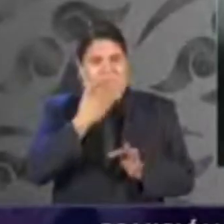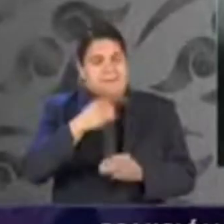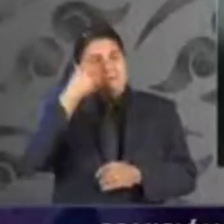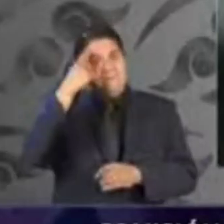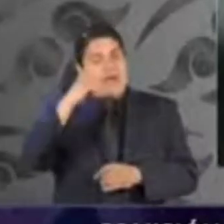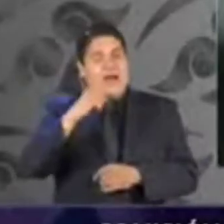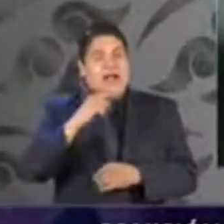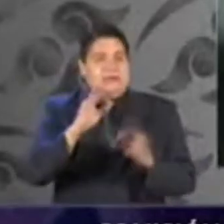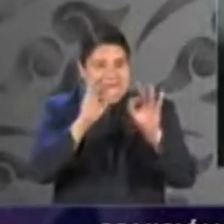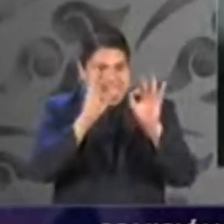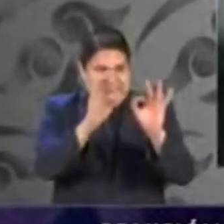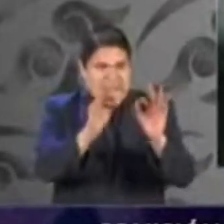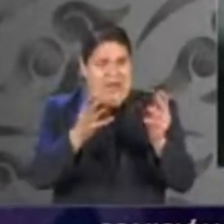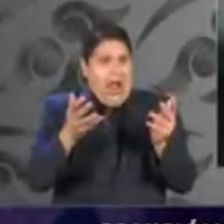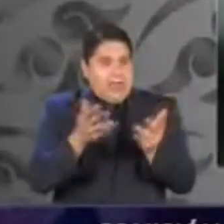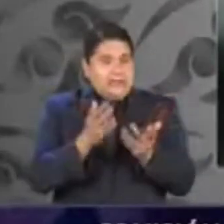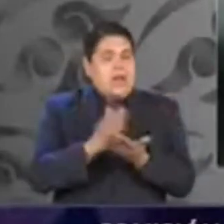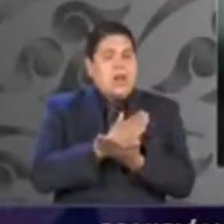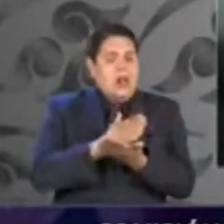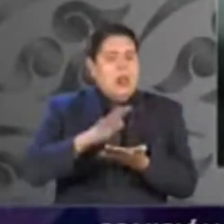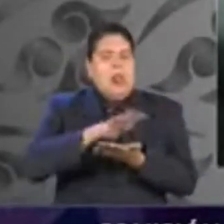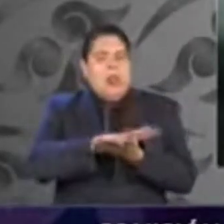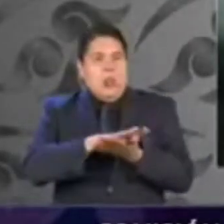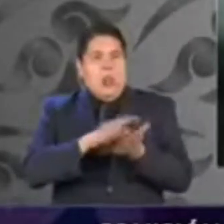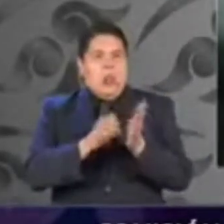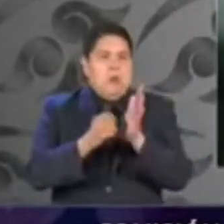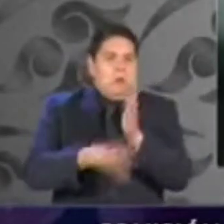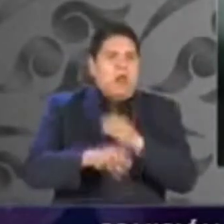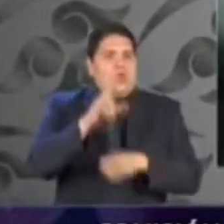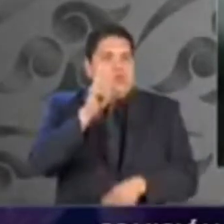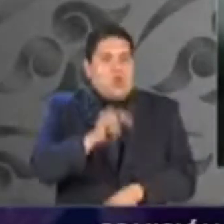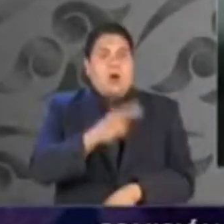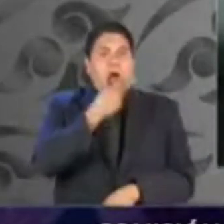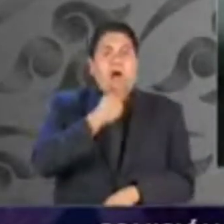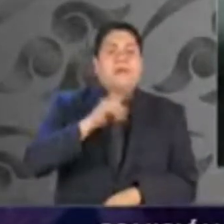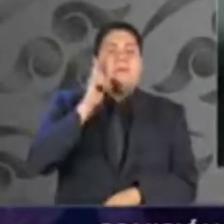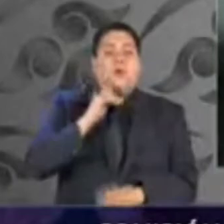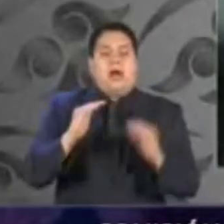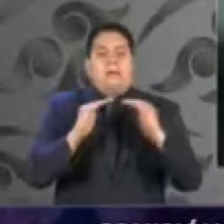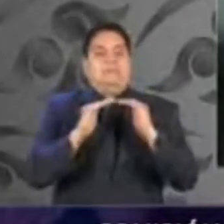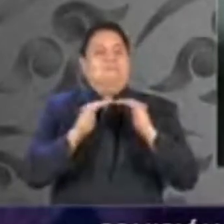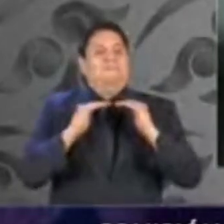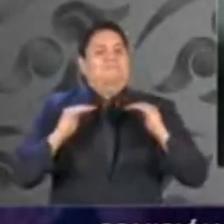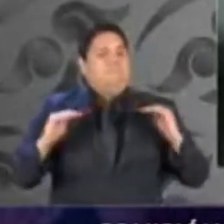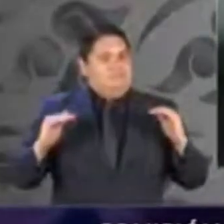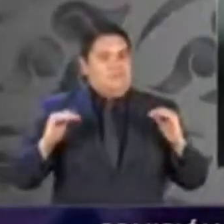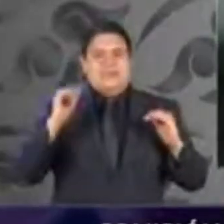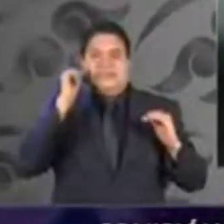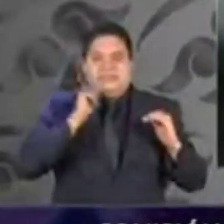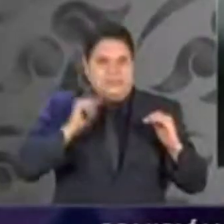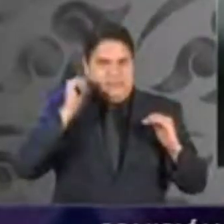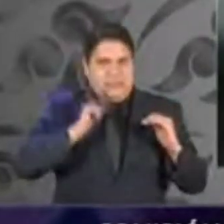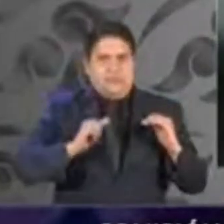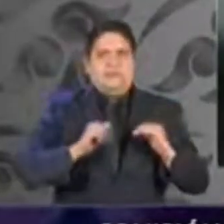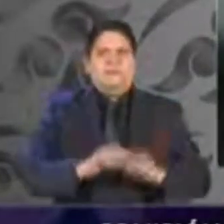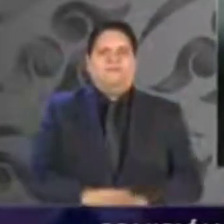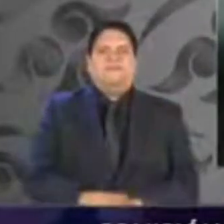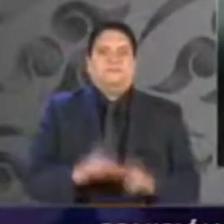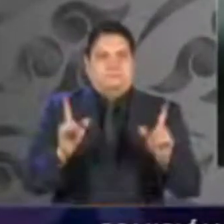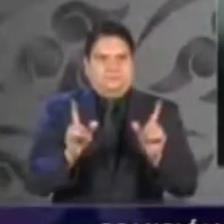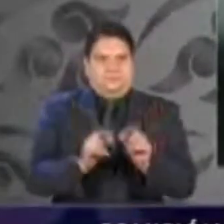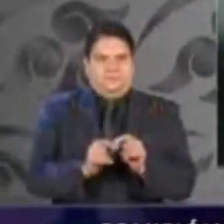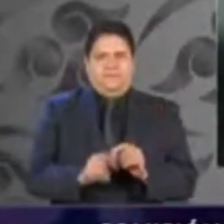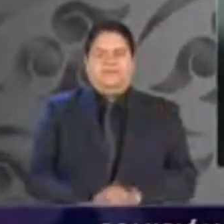efectiva y sin ilusiones legales la paridad total en todos los espacios públicos. Es